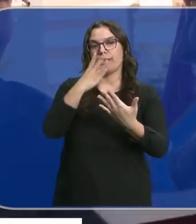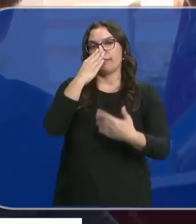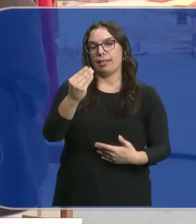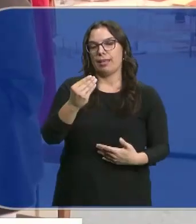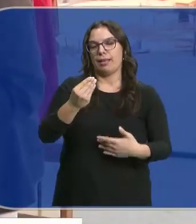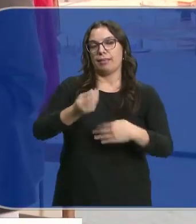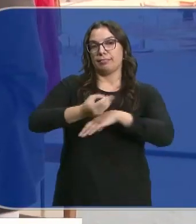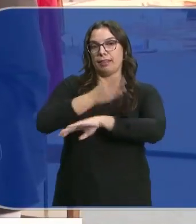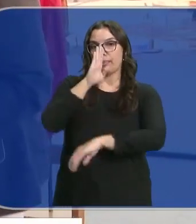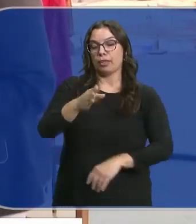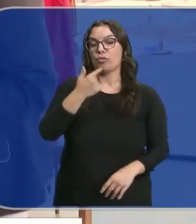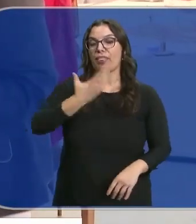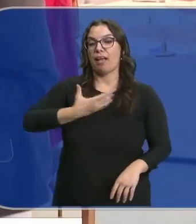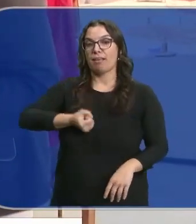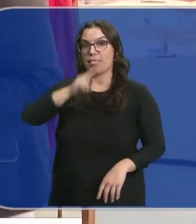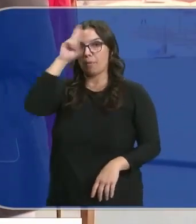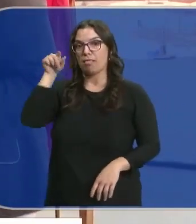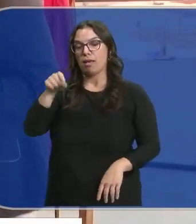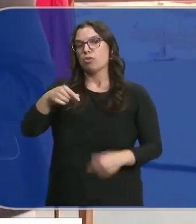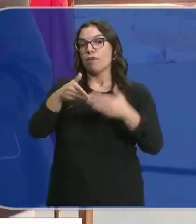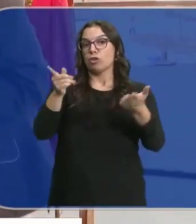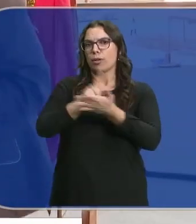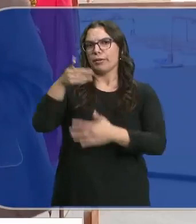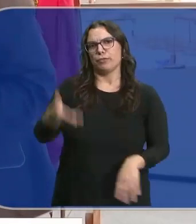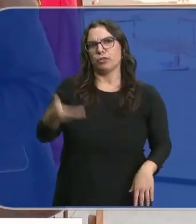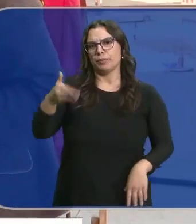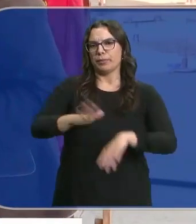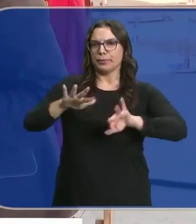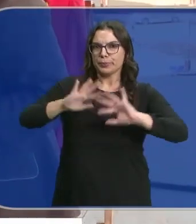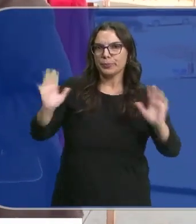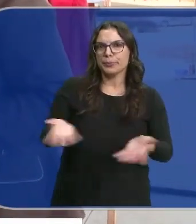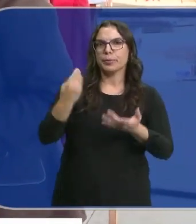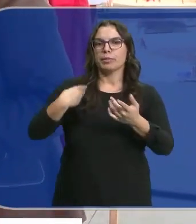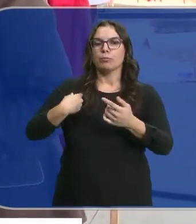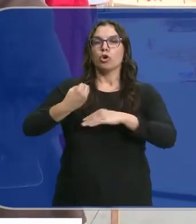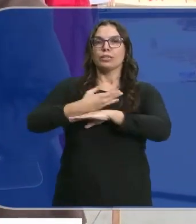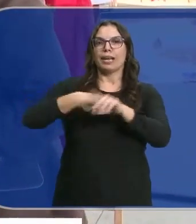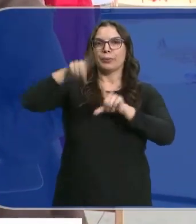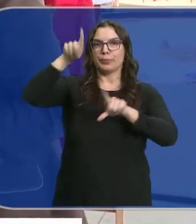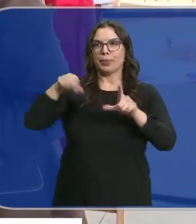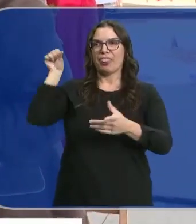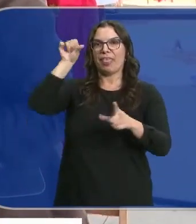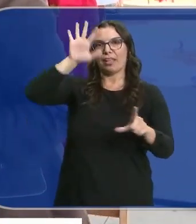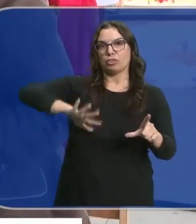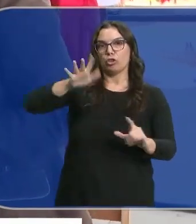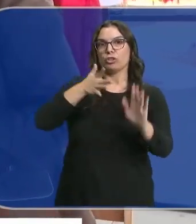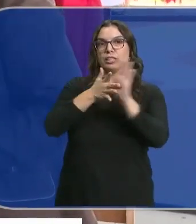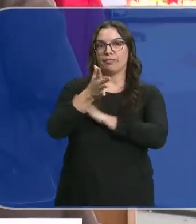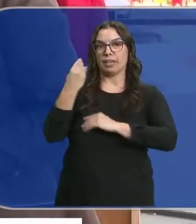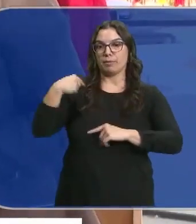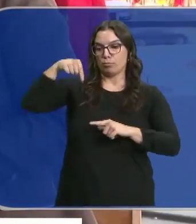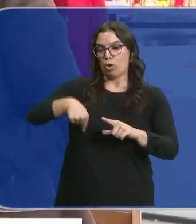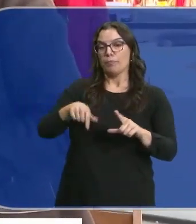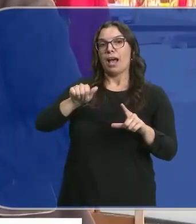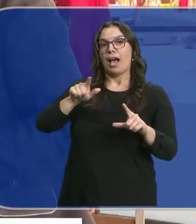directo. Dice el alcalde de Madrid que es imprescindible esa reapertura para potenciar el corredor ferroviario central que uniría el puerto de